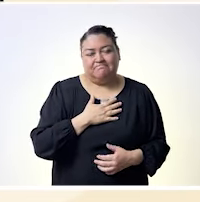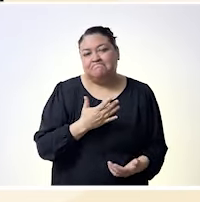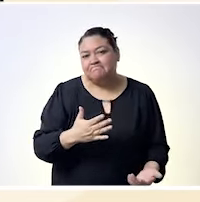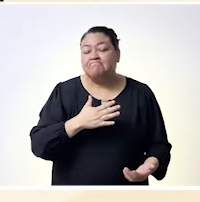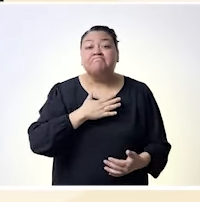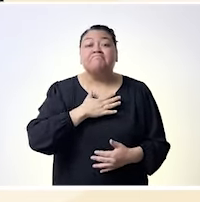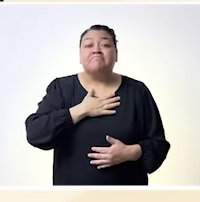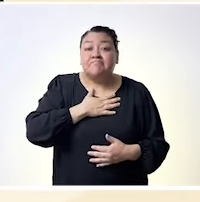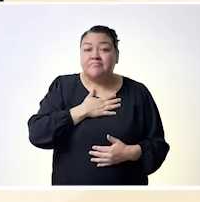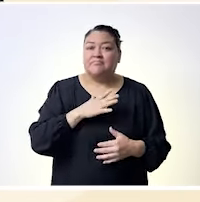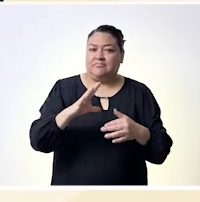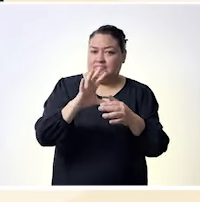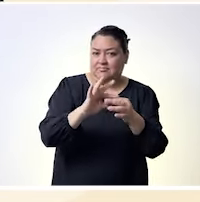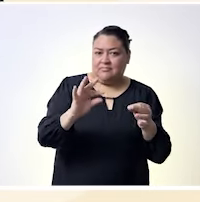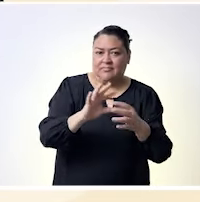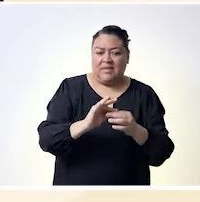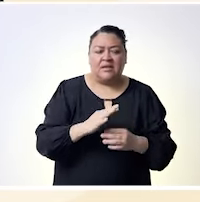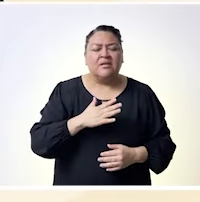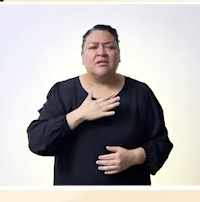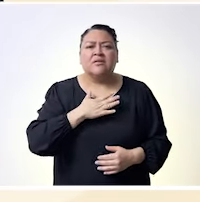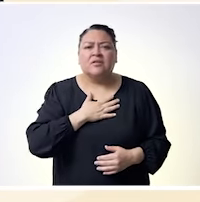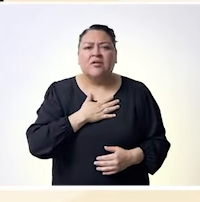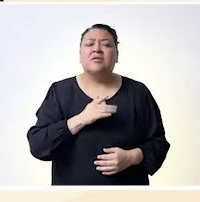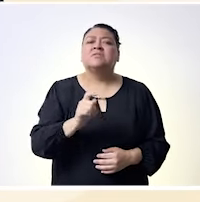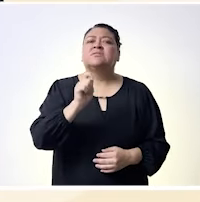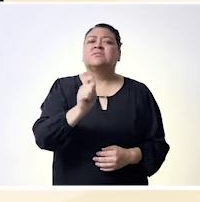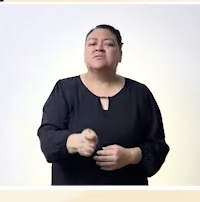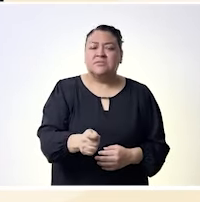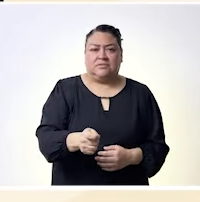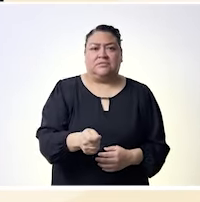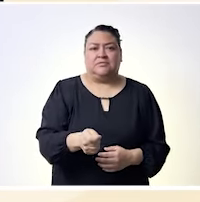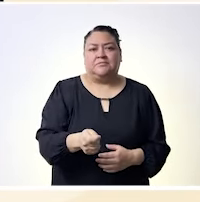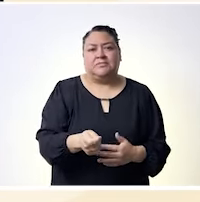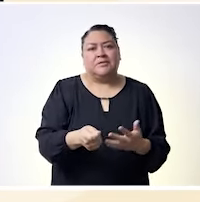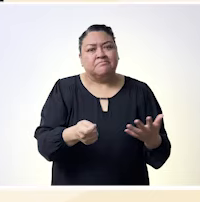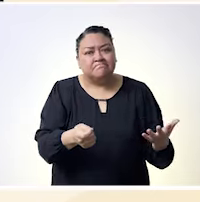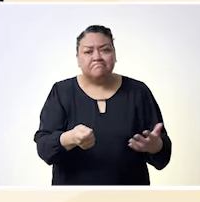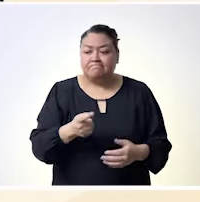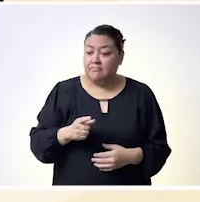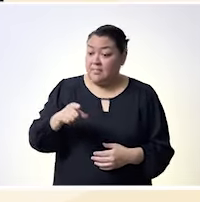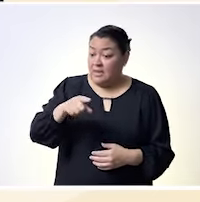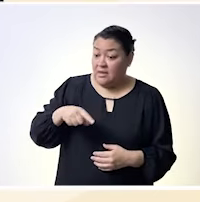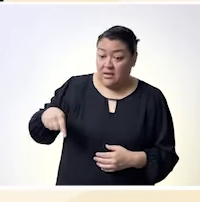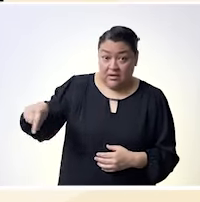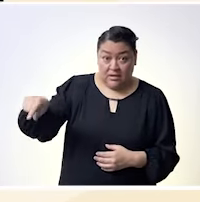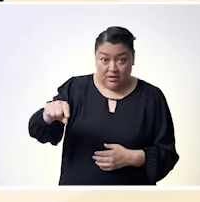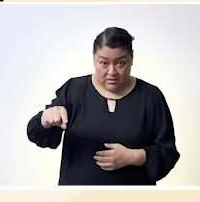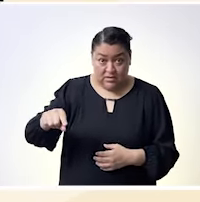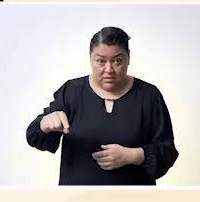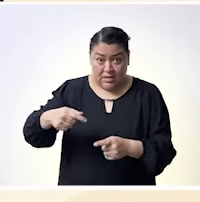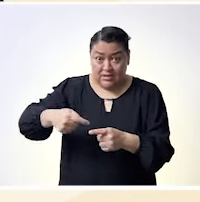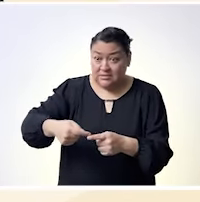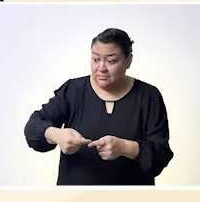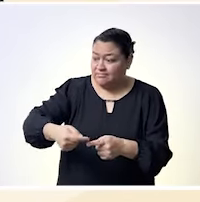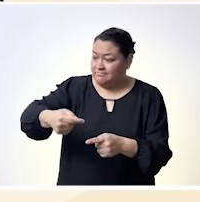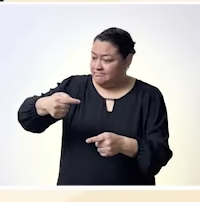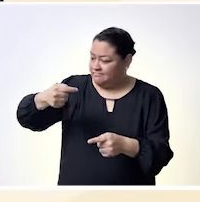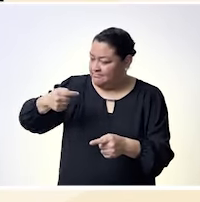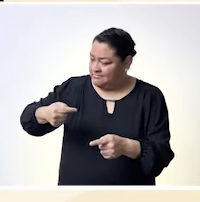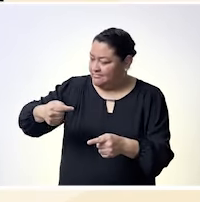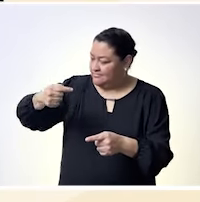y seguir en este camino para nosotras también dejar una brecha mucho más digamos